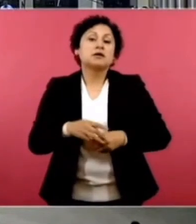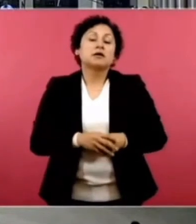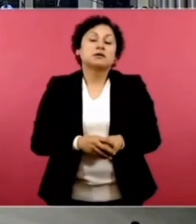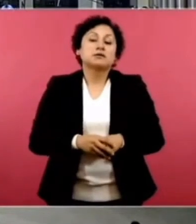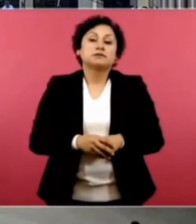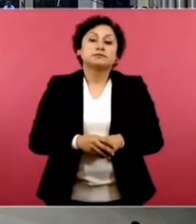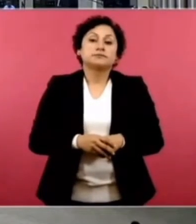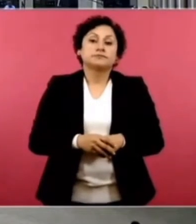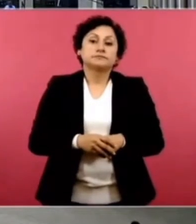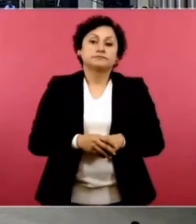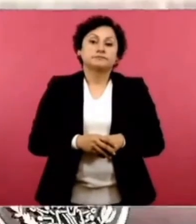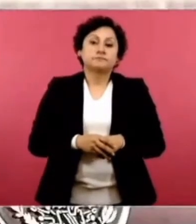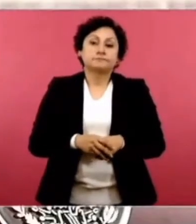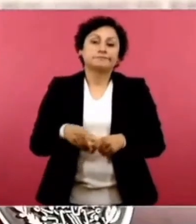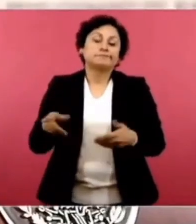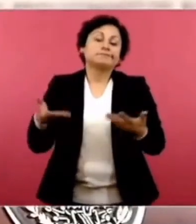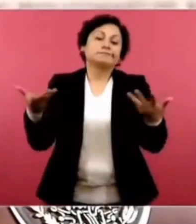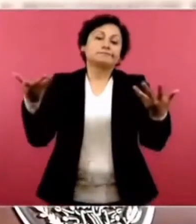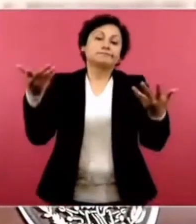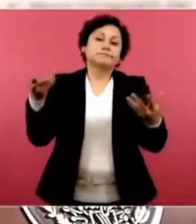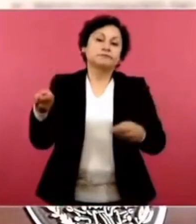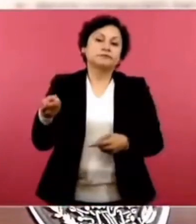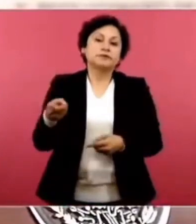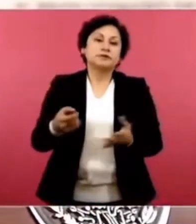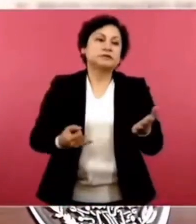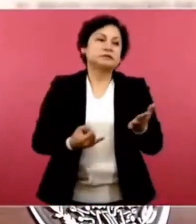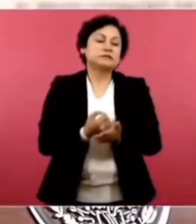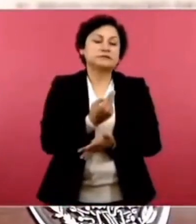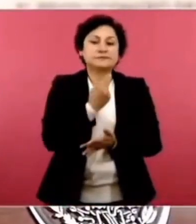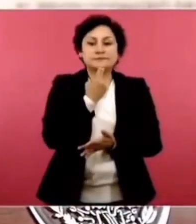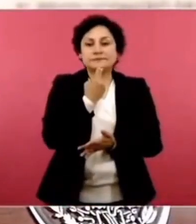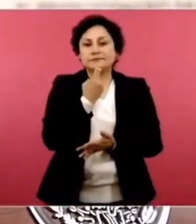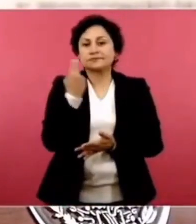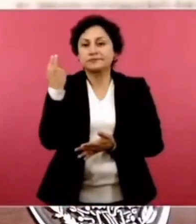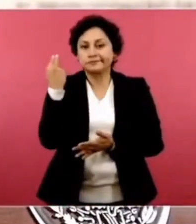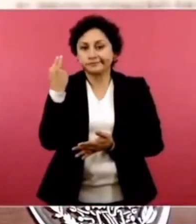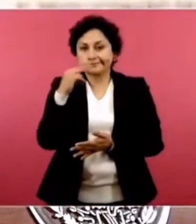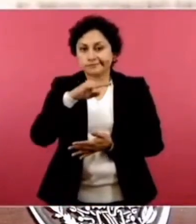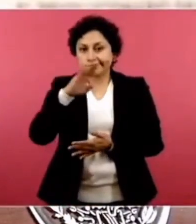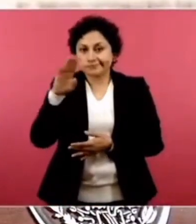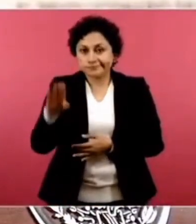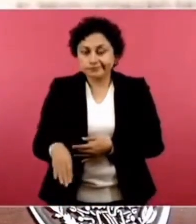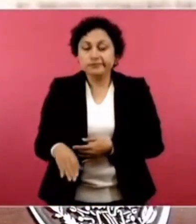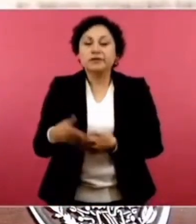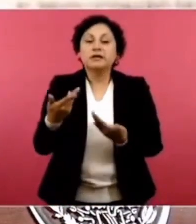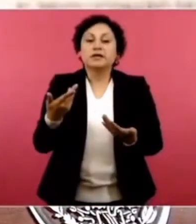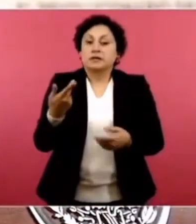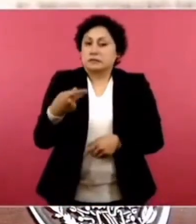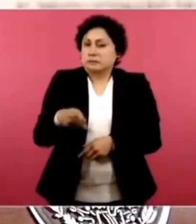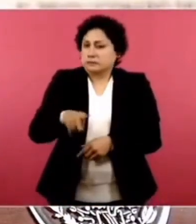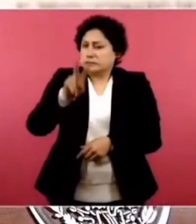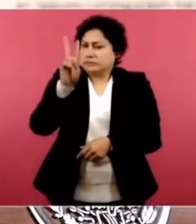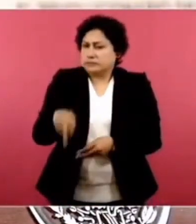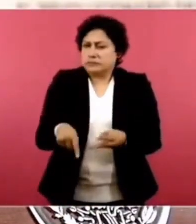decidió quitarse la vida, pero muy bueno, mucho, mucho, muy bueno. A ver si no.